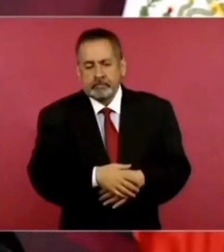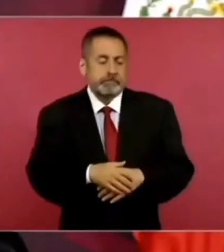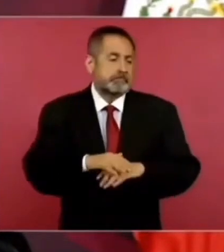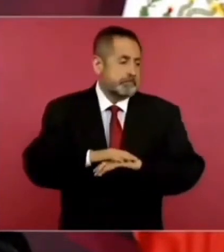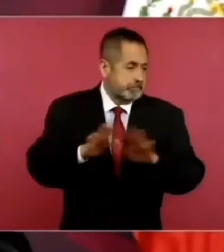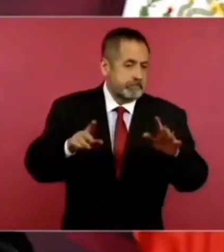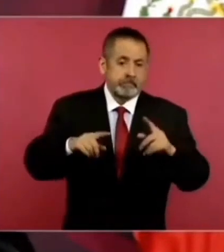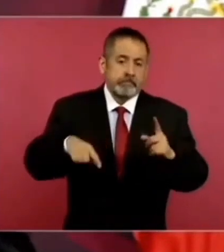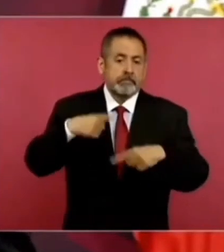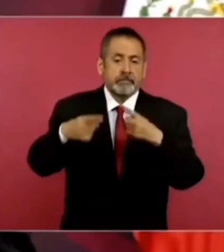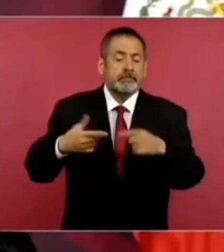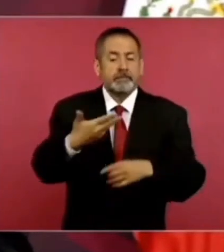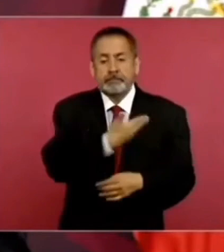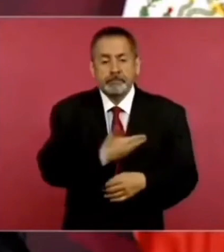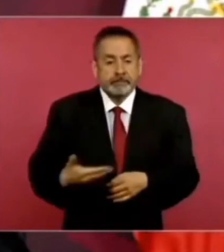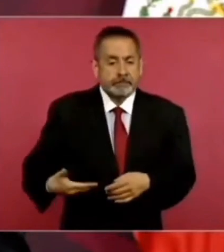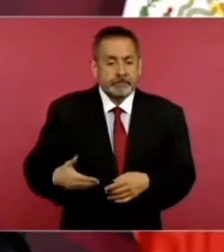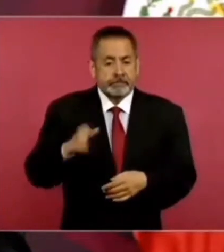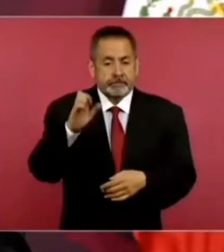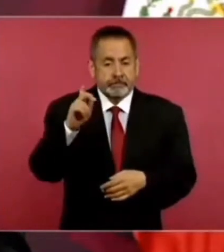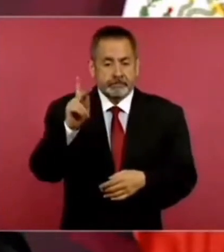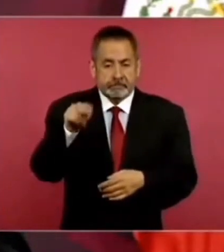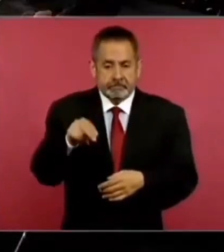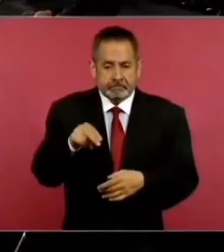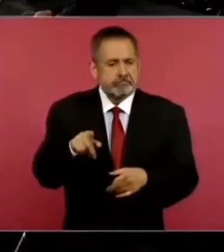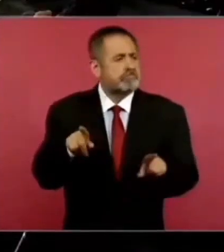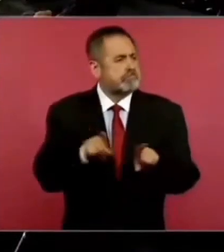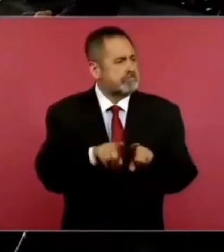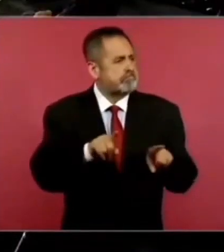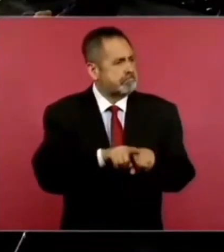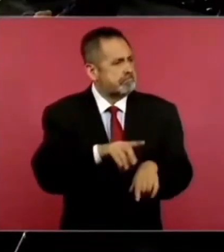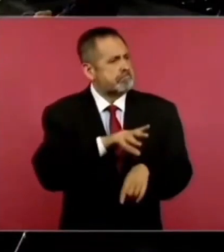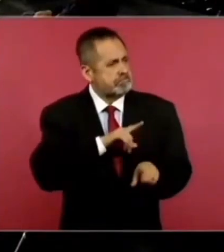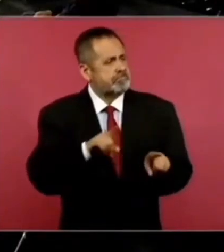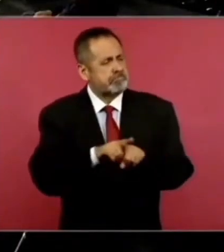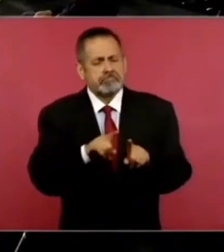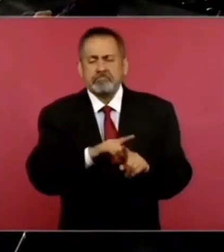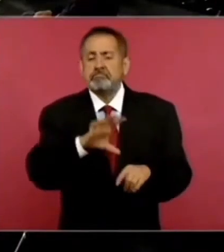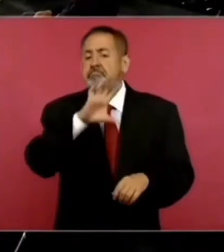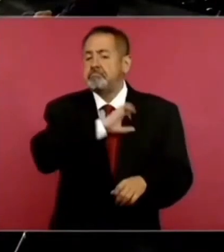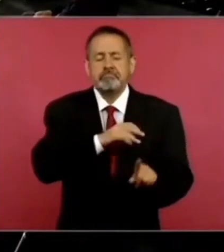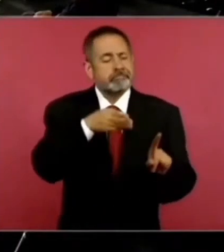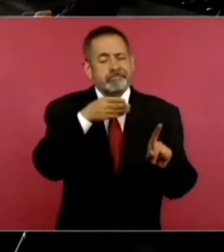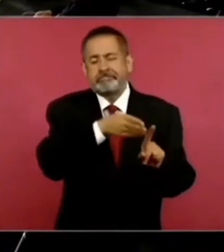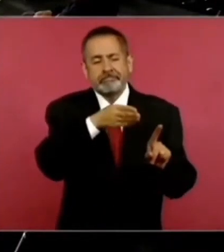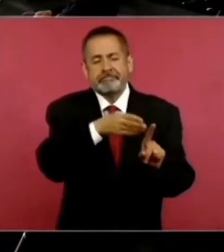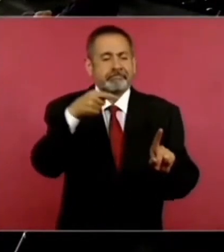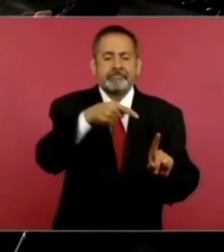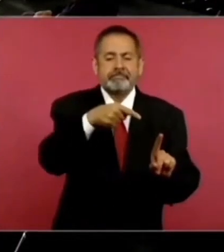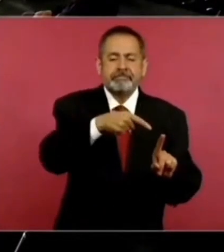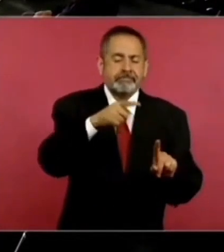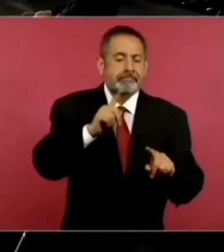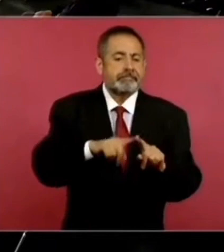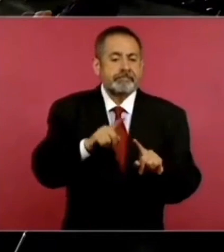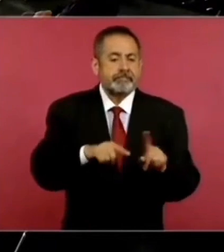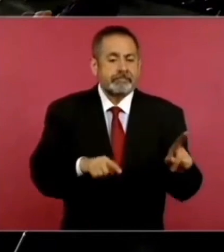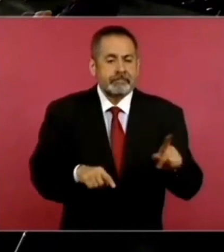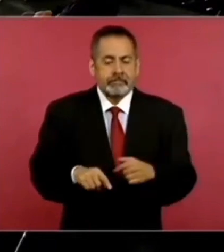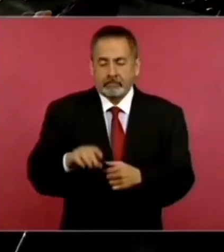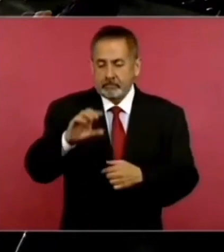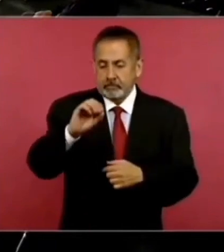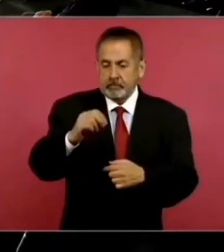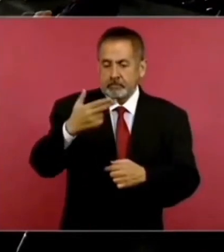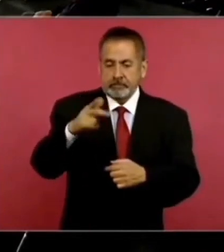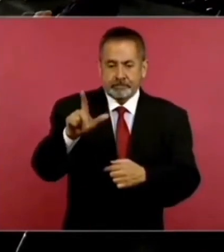adoptó como empresa favorita a